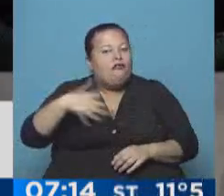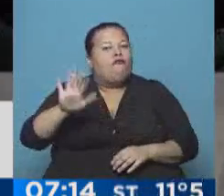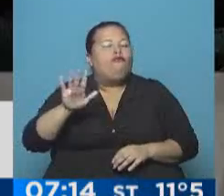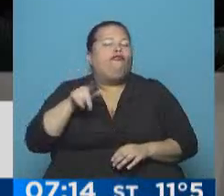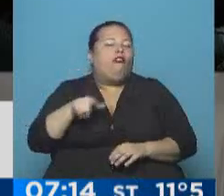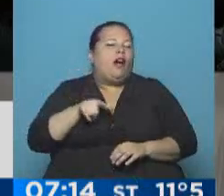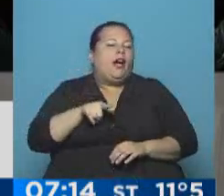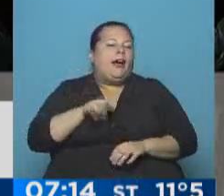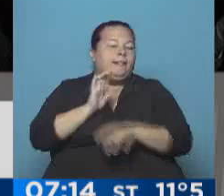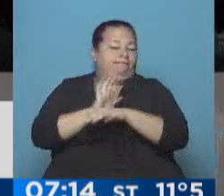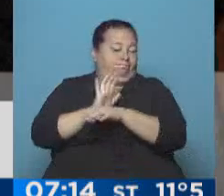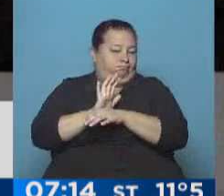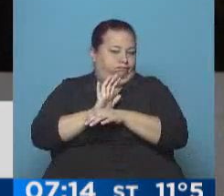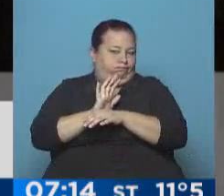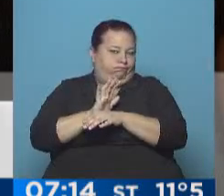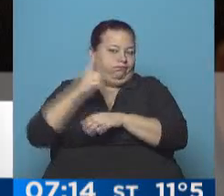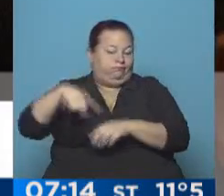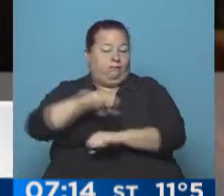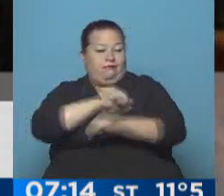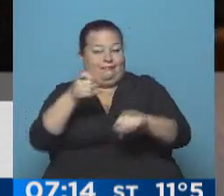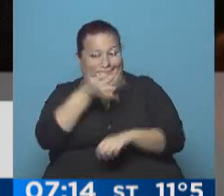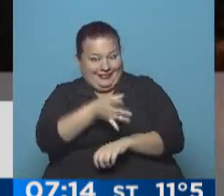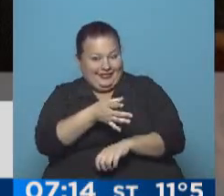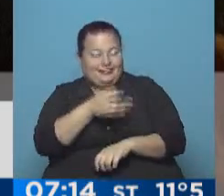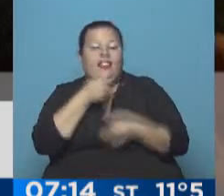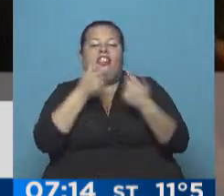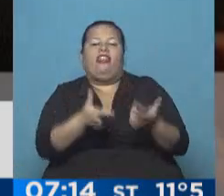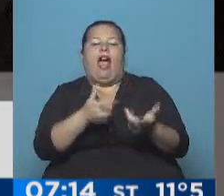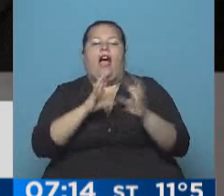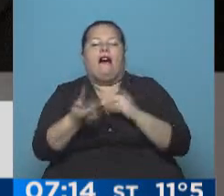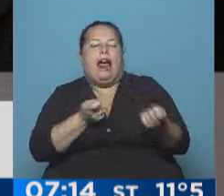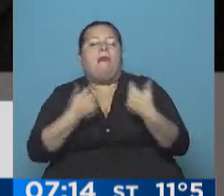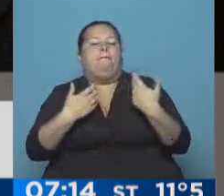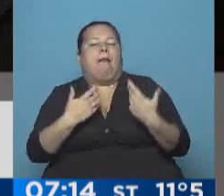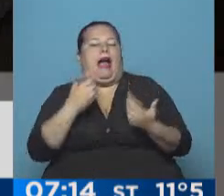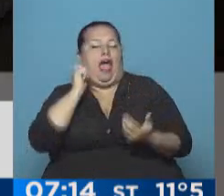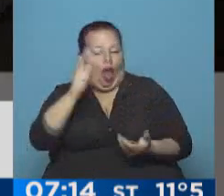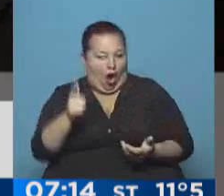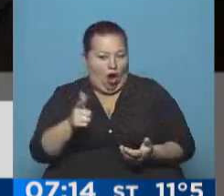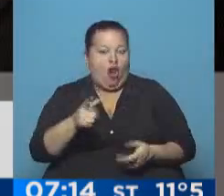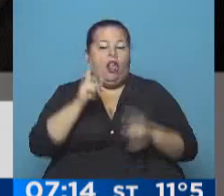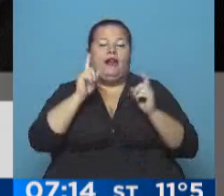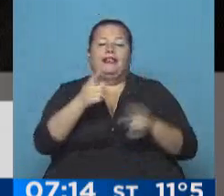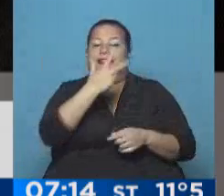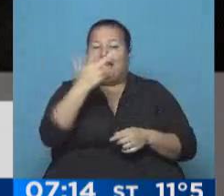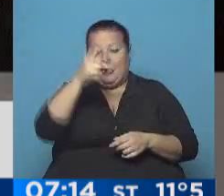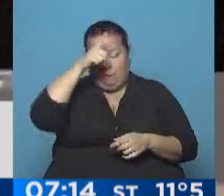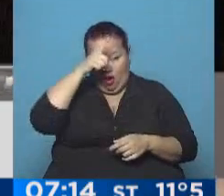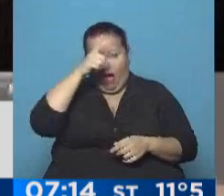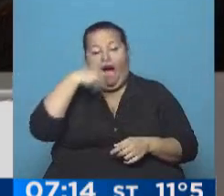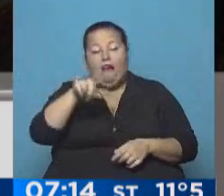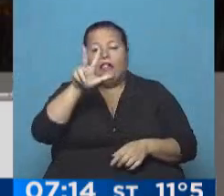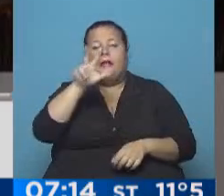digamos, a los que en definitiva realizaron un atentado, las condiciones y la operatividad como para poder realizarlo. Y había ahí tres policías que